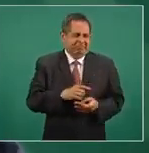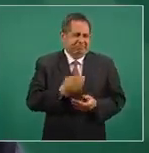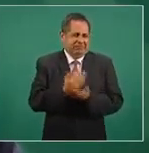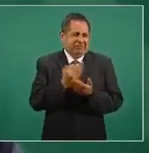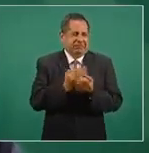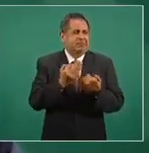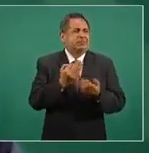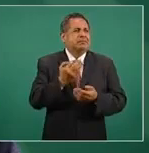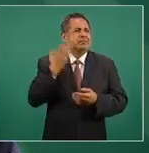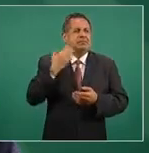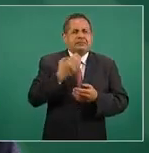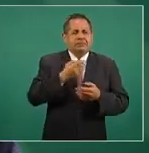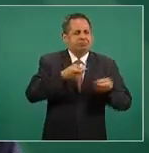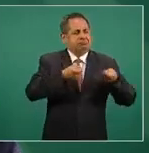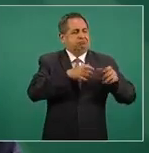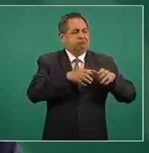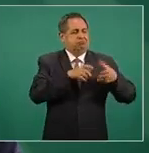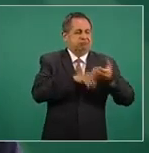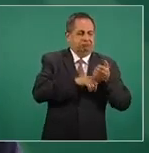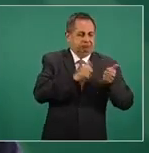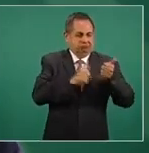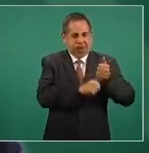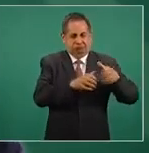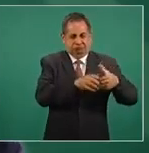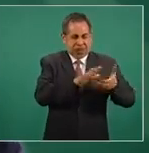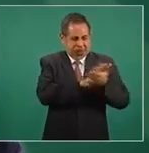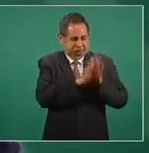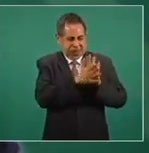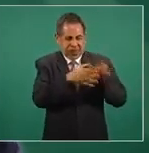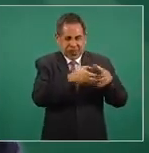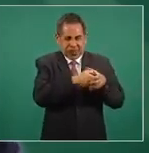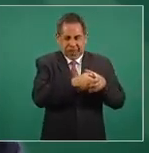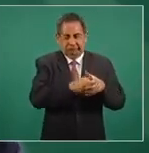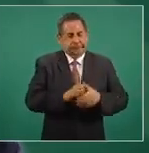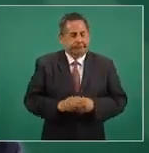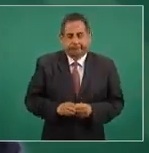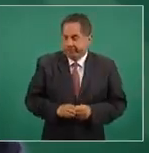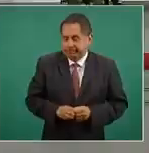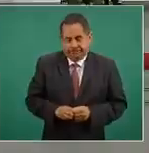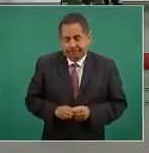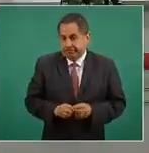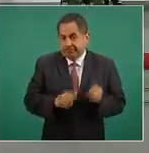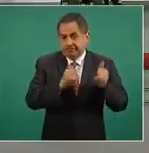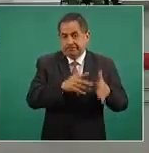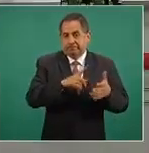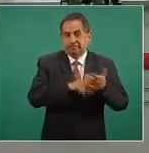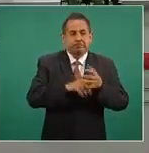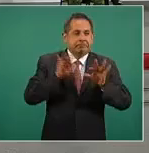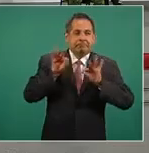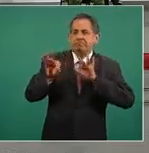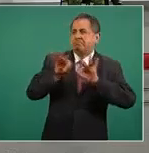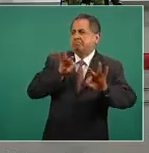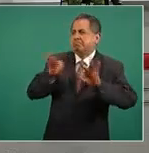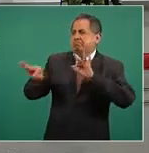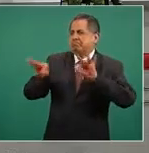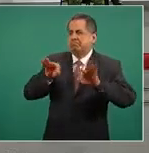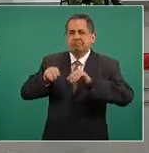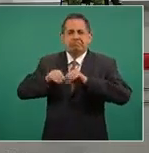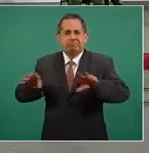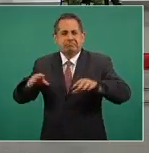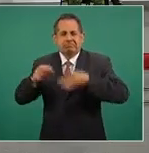plan de mucha desinformación. En vez de ayudar, de